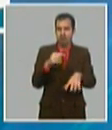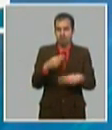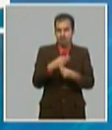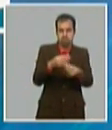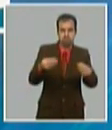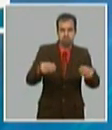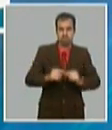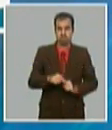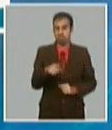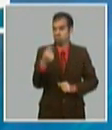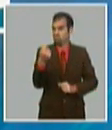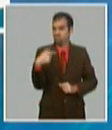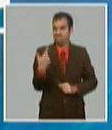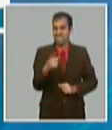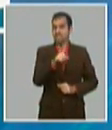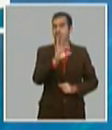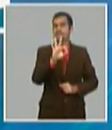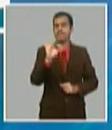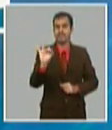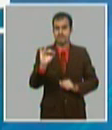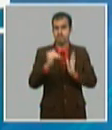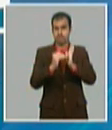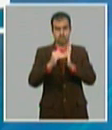cuesta 187 millones de dólares